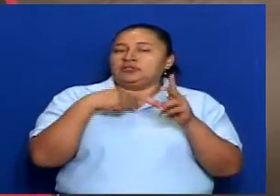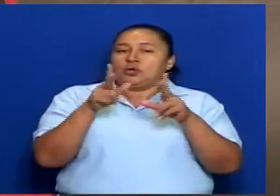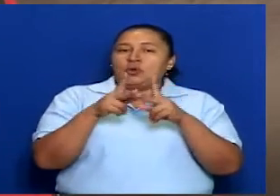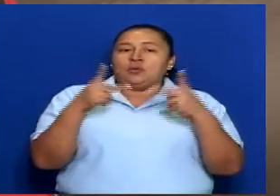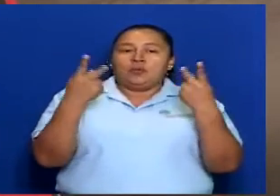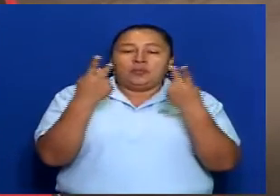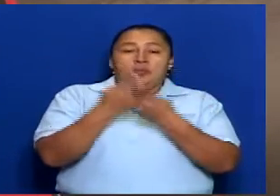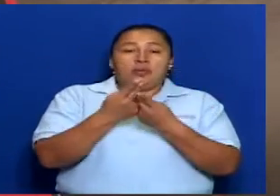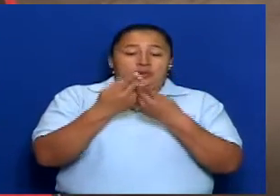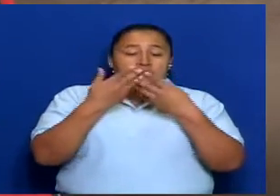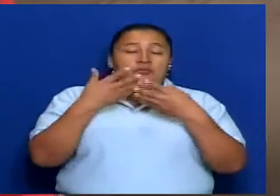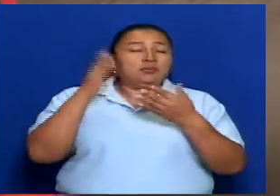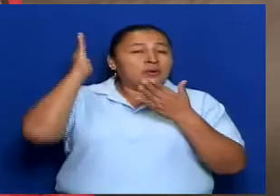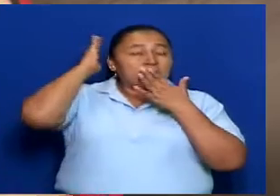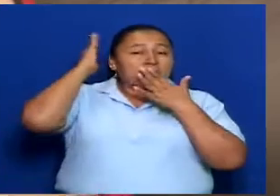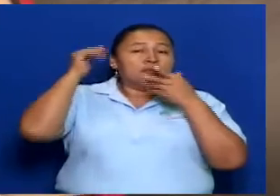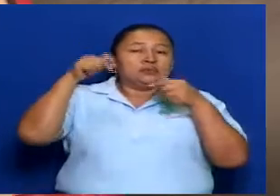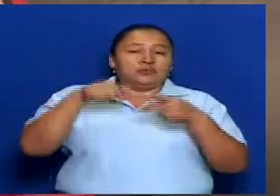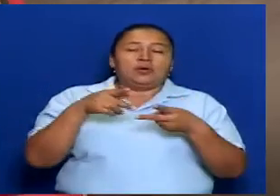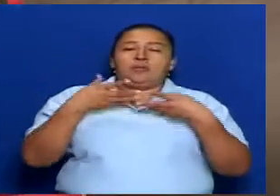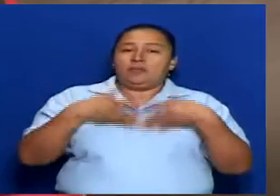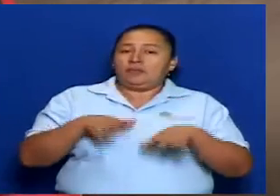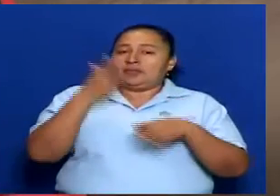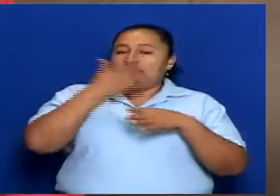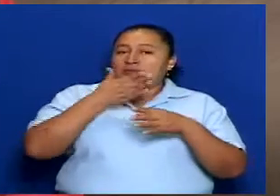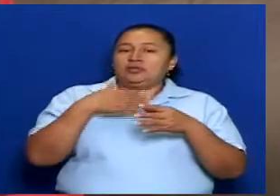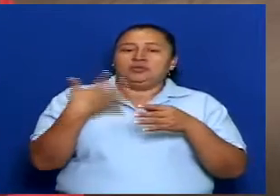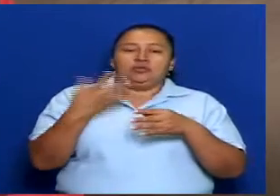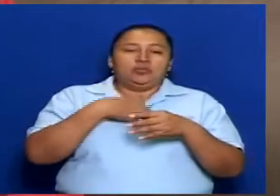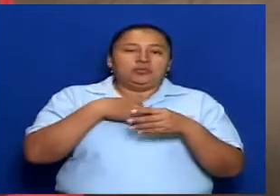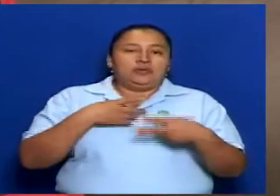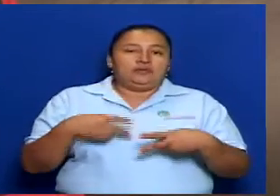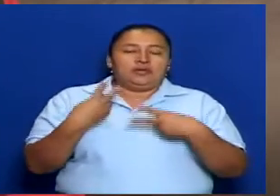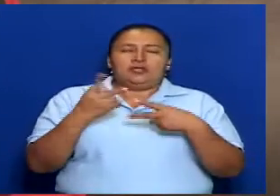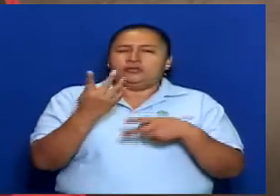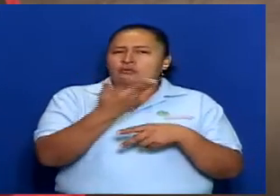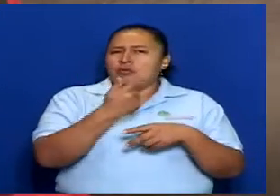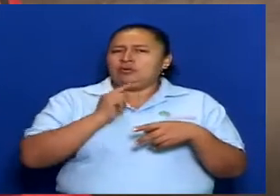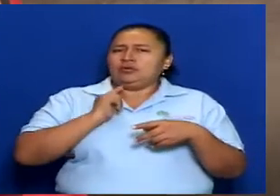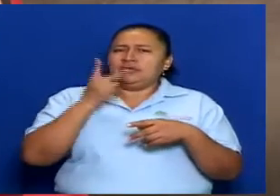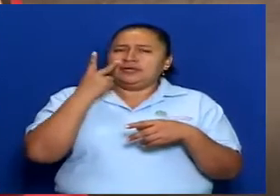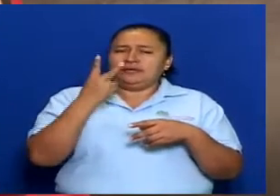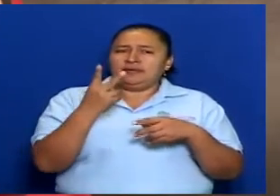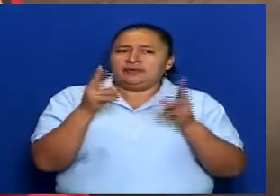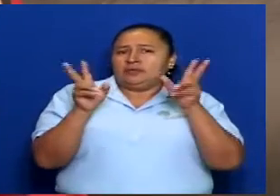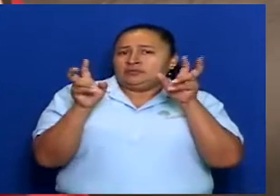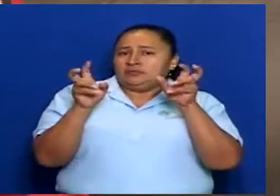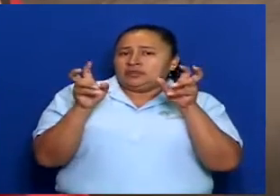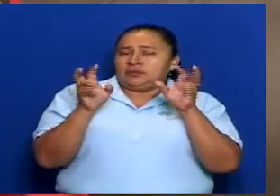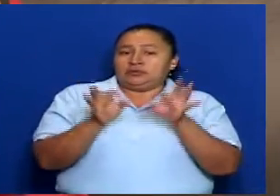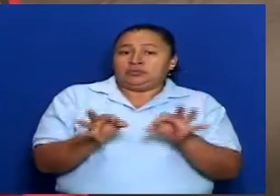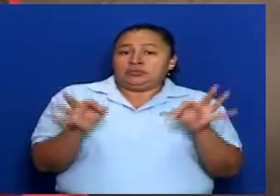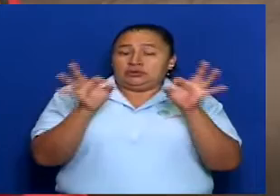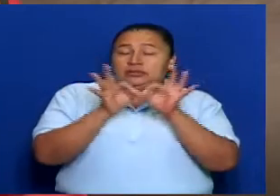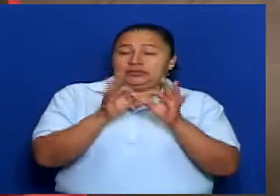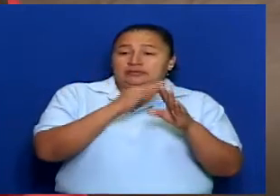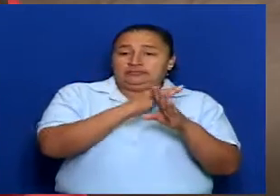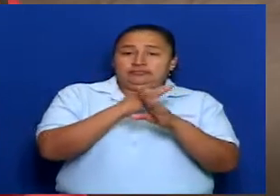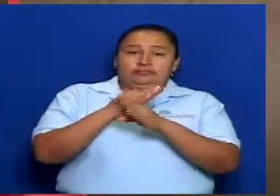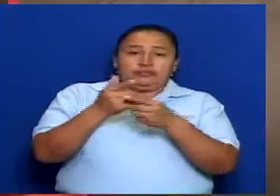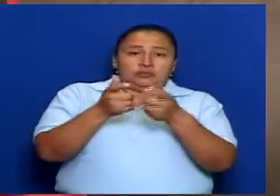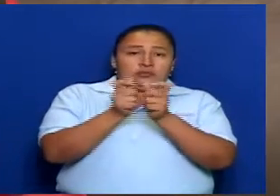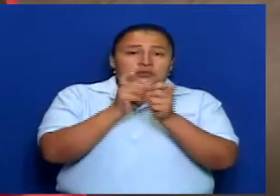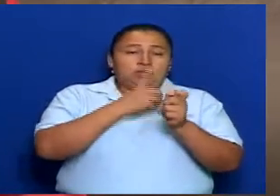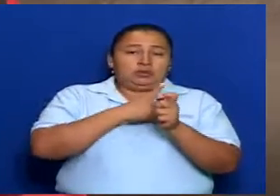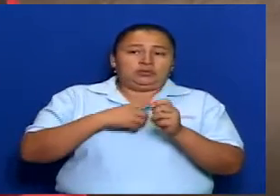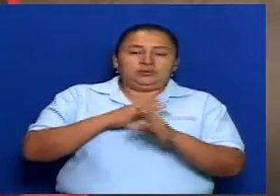afrodescendientes y régimen autonómico. Todo lo que tenemos a ver ahorita también con este Frente Parlamentario contra el Hambre. Y ahí